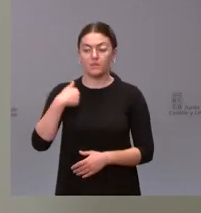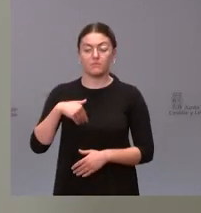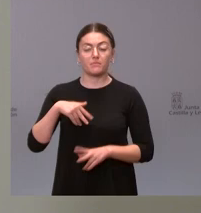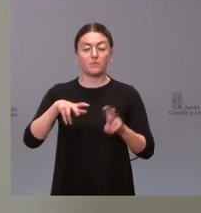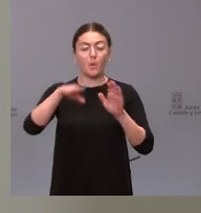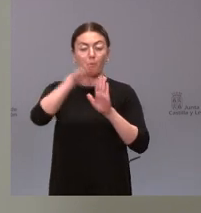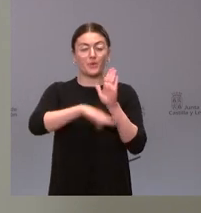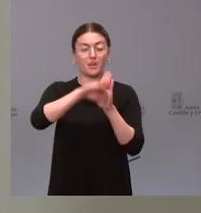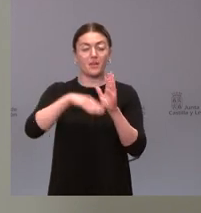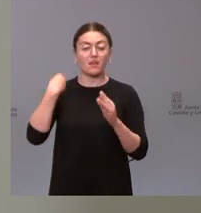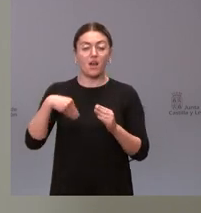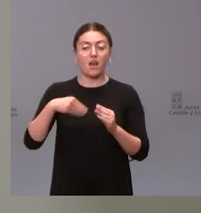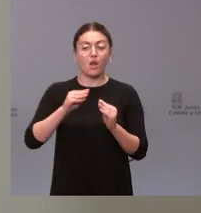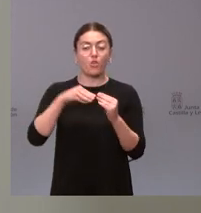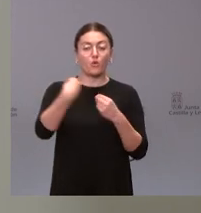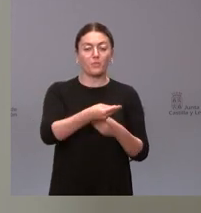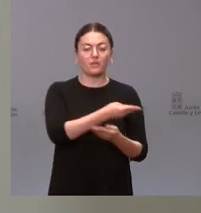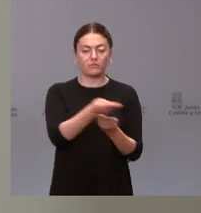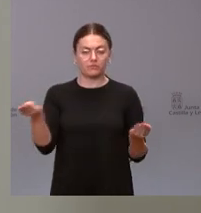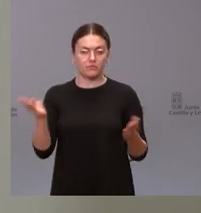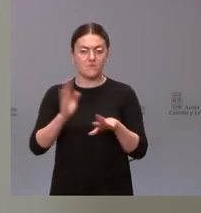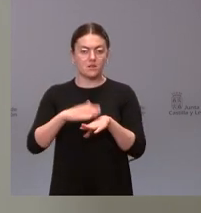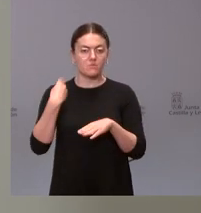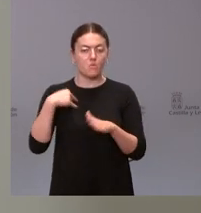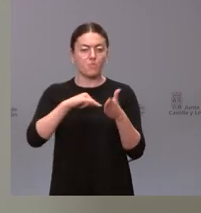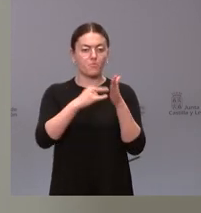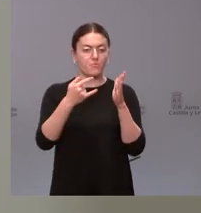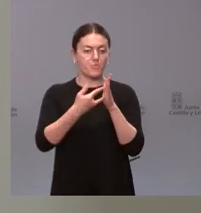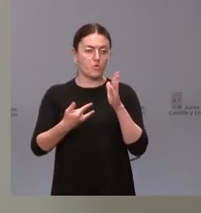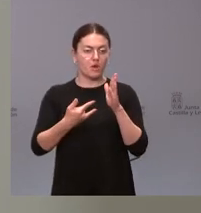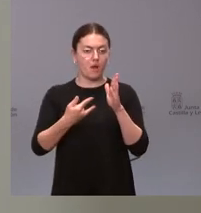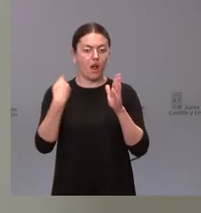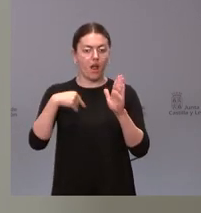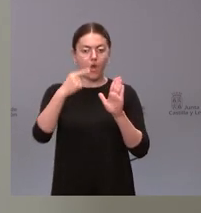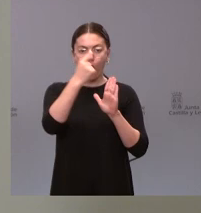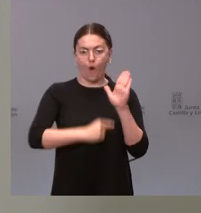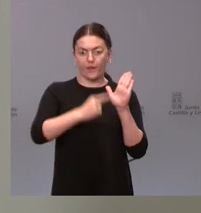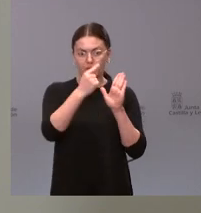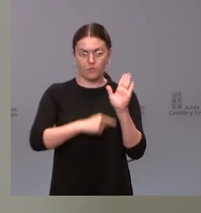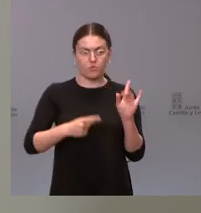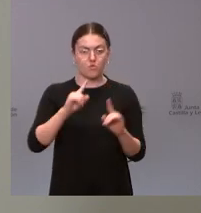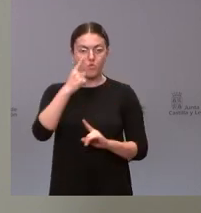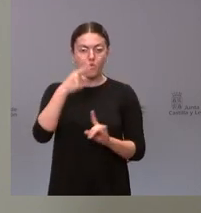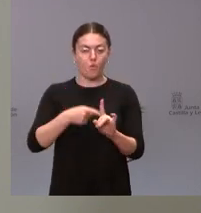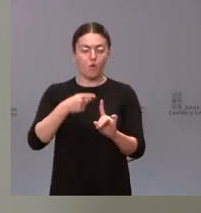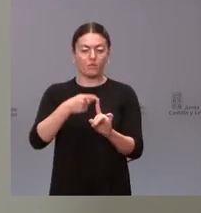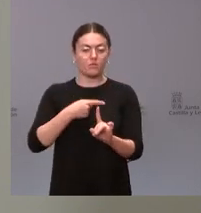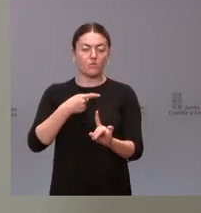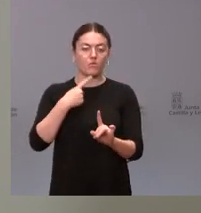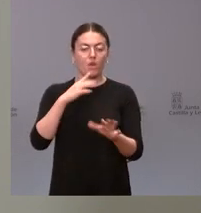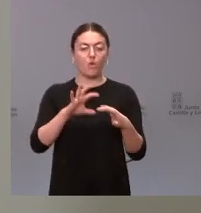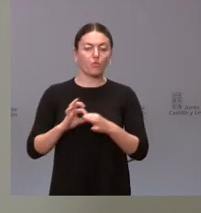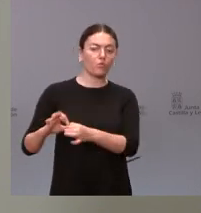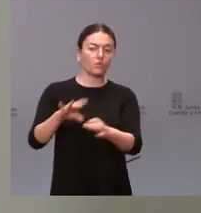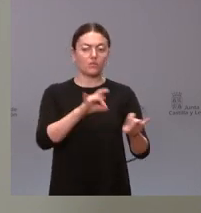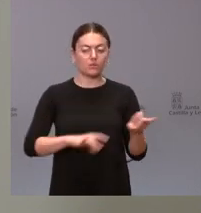en la preparación de este programa operativo FEDER en donde vienen una serie de objetivos y lógicamente el objetivo de la cohesión territorial de la lucha